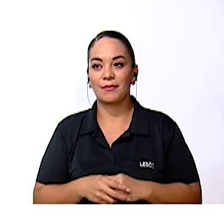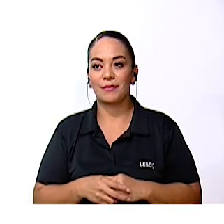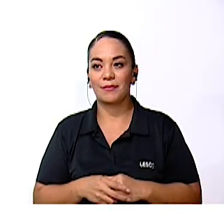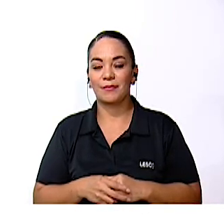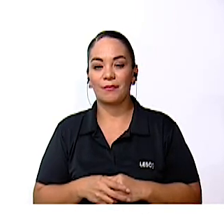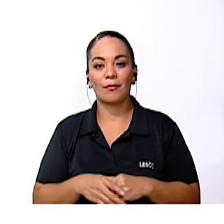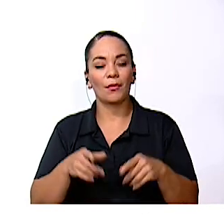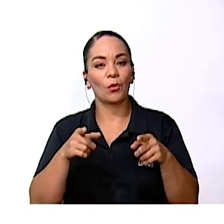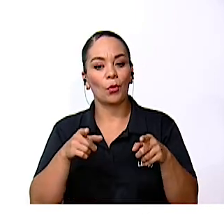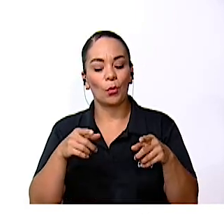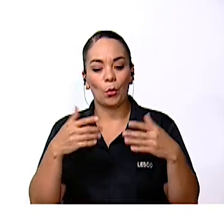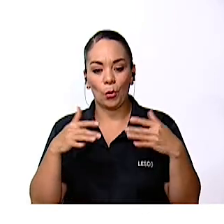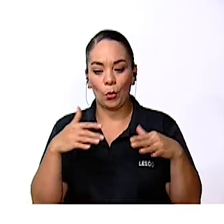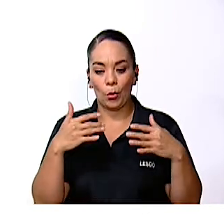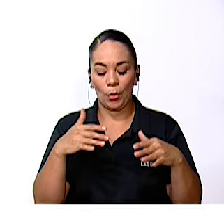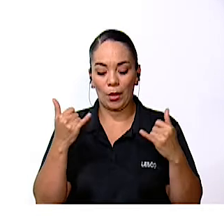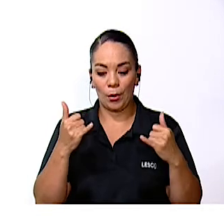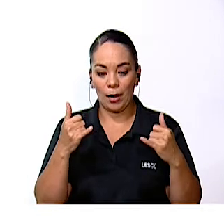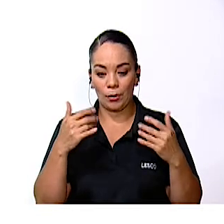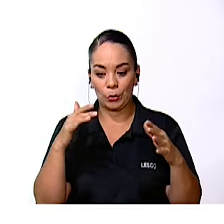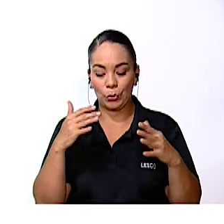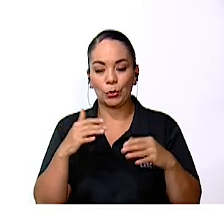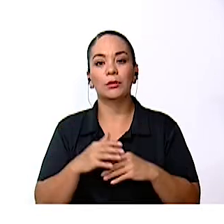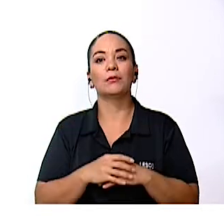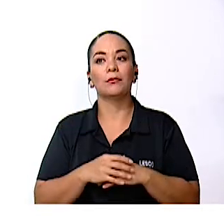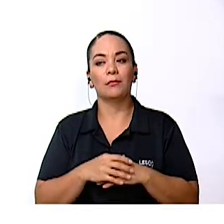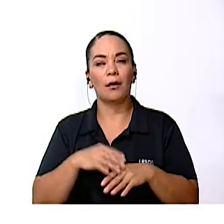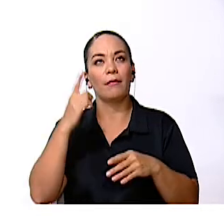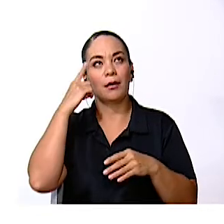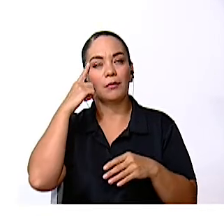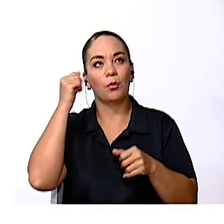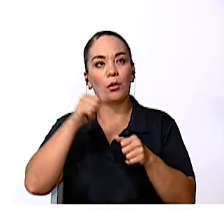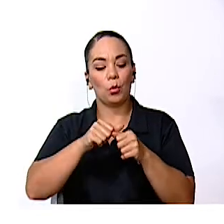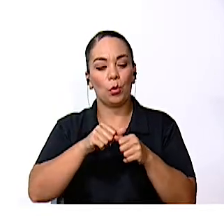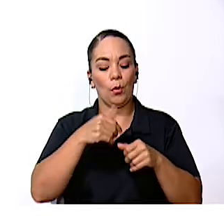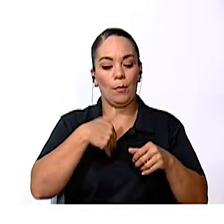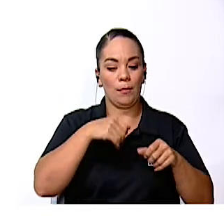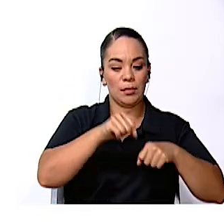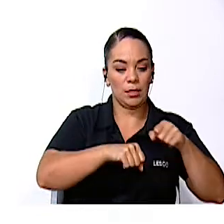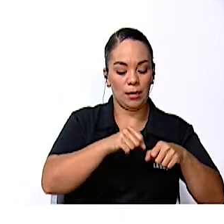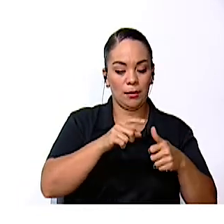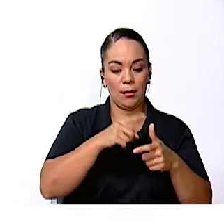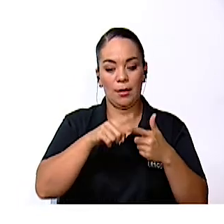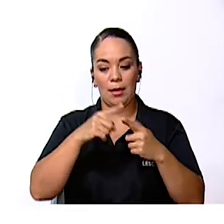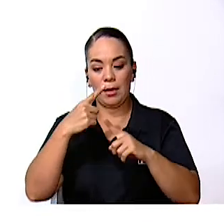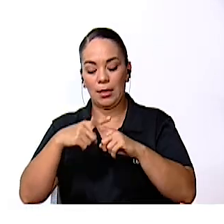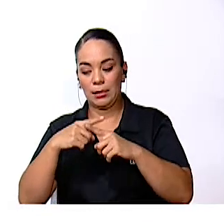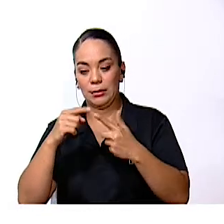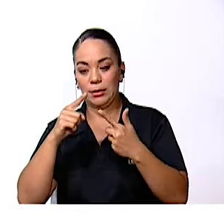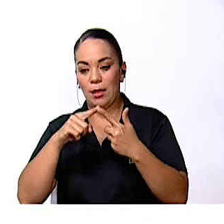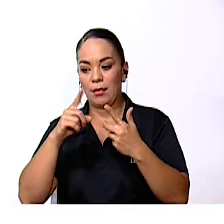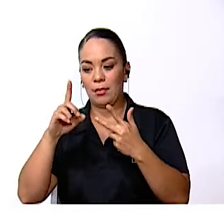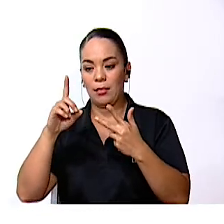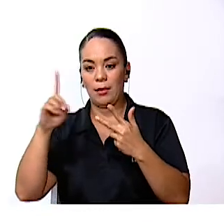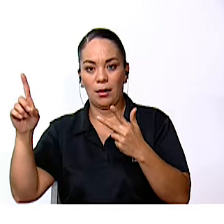Ahora Ahora tú Puedo mirar a la izquierda ¿Viste? En bicicleta X Derecha